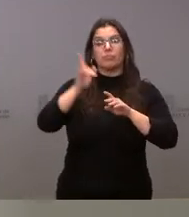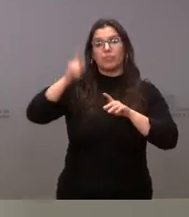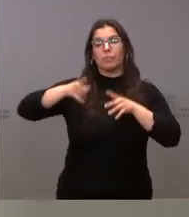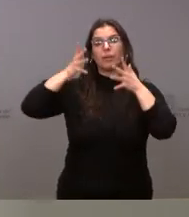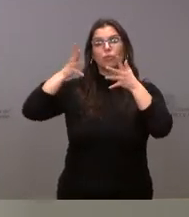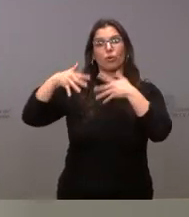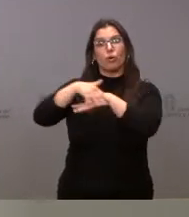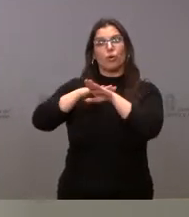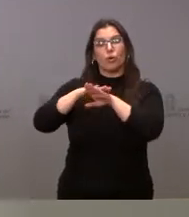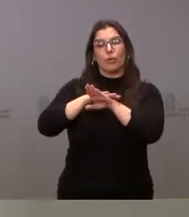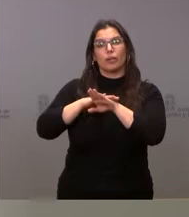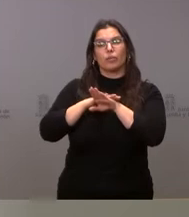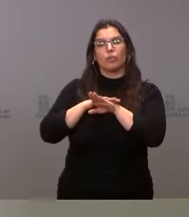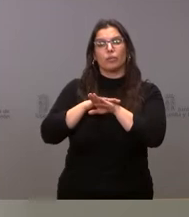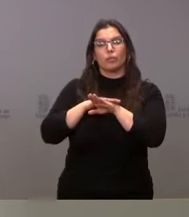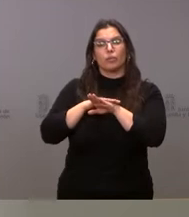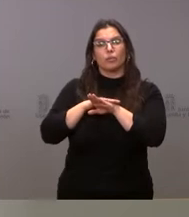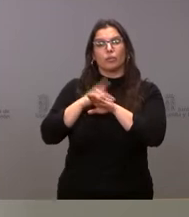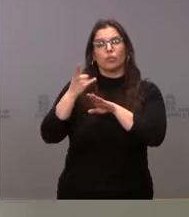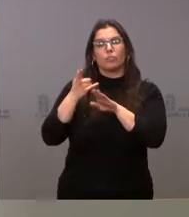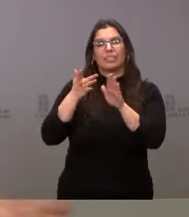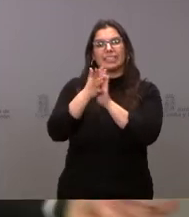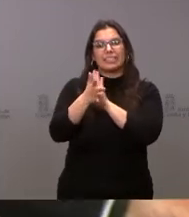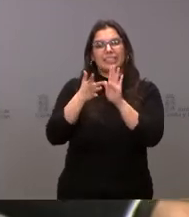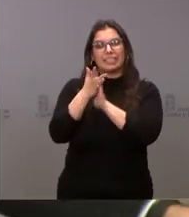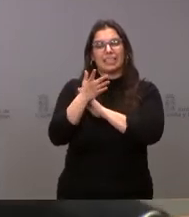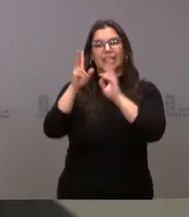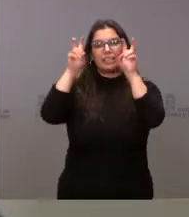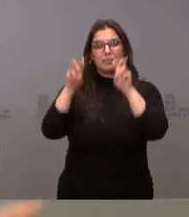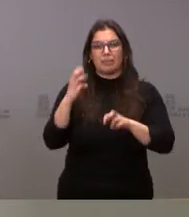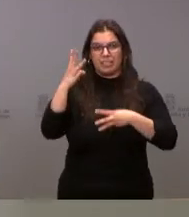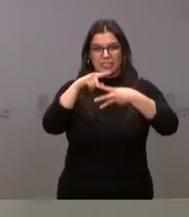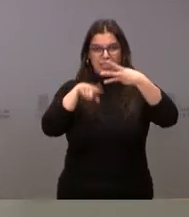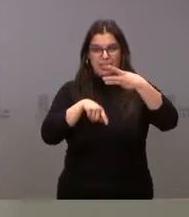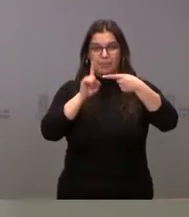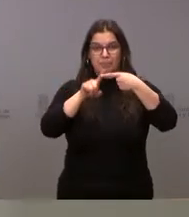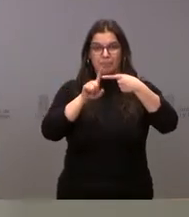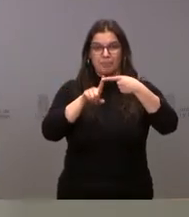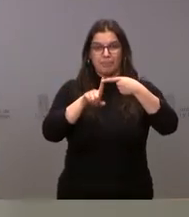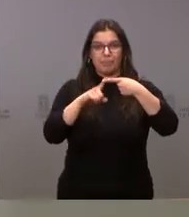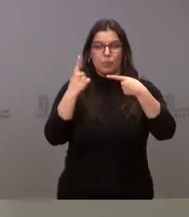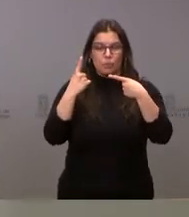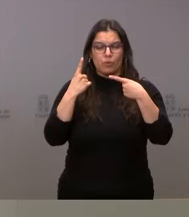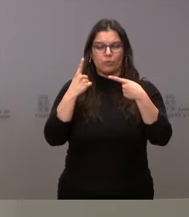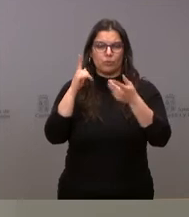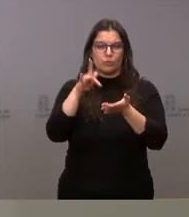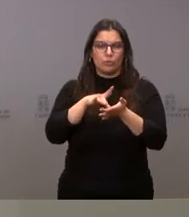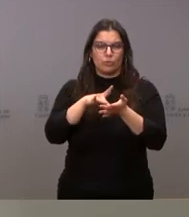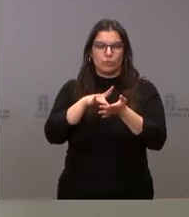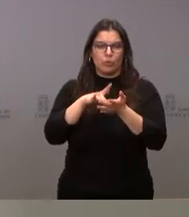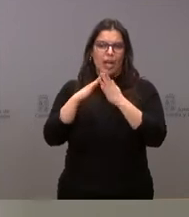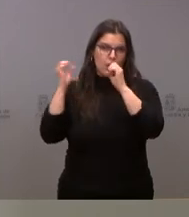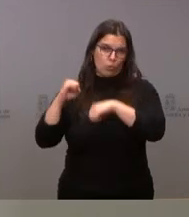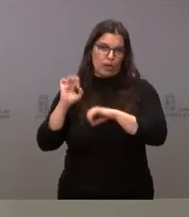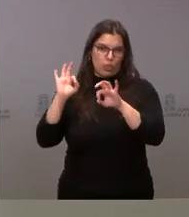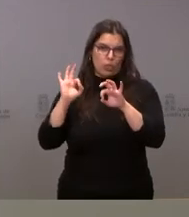les quería significar tres ámbitos de cuestiones. En uno de ellos sí que ha habido también un acuerdo